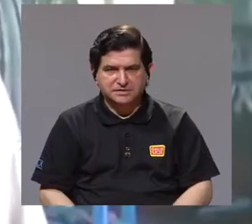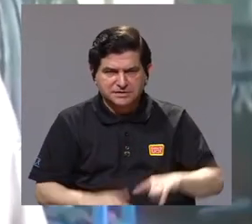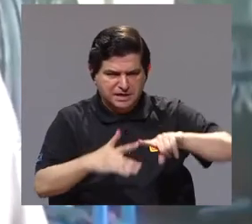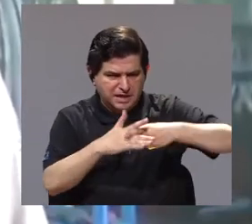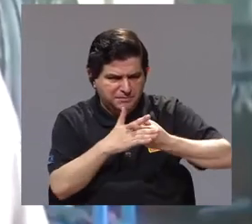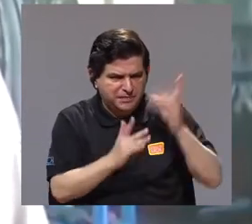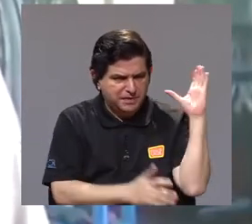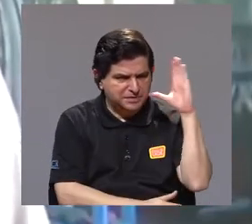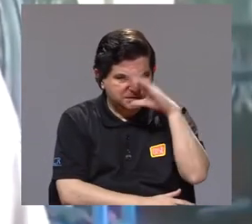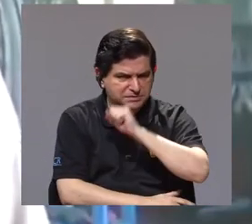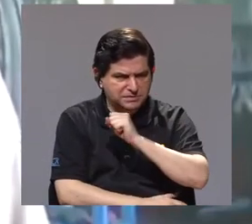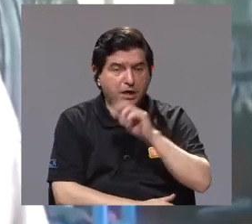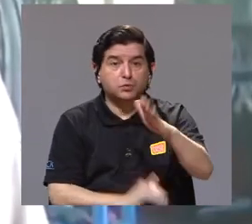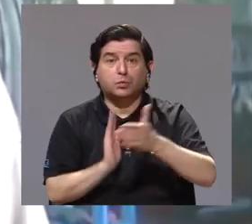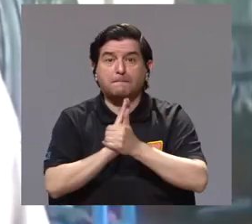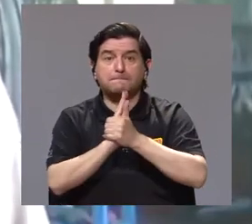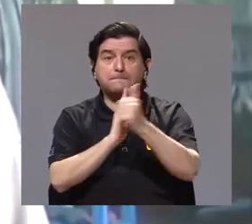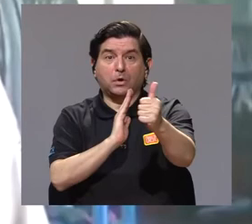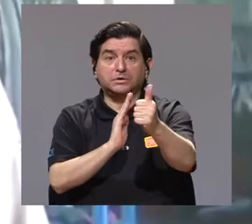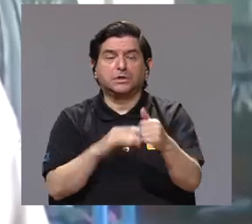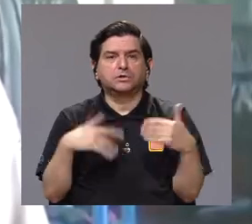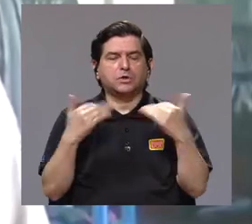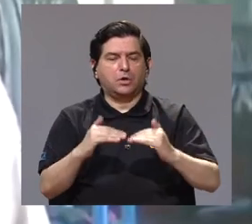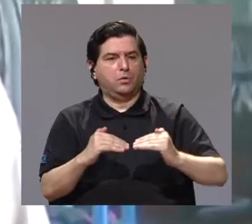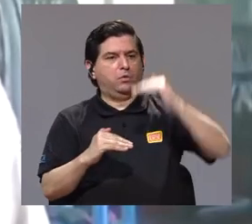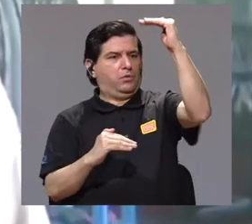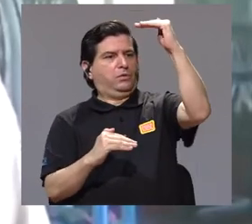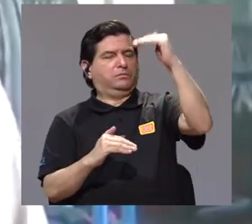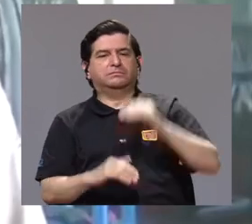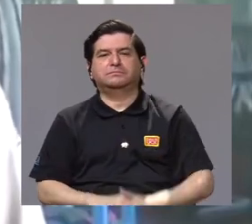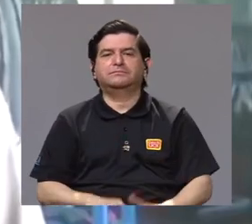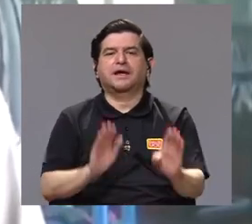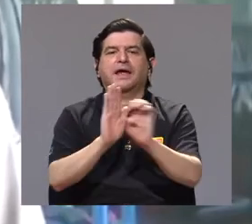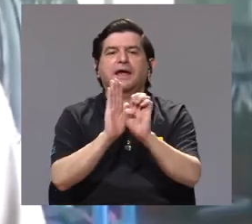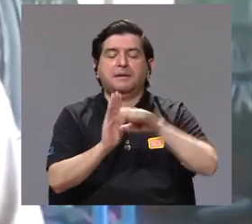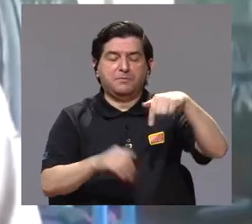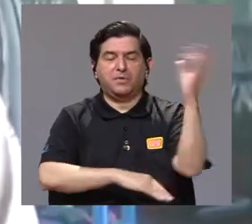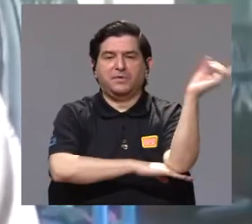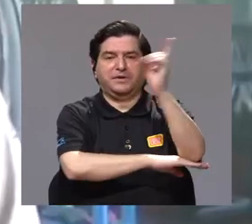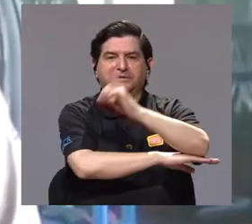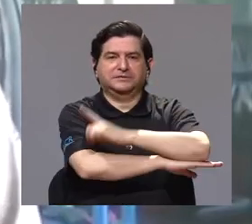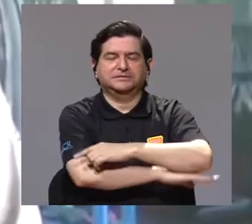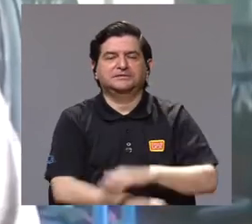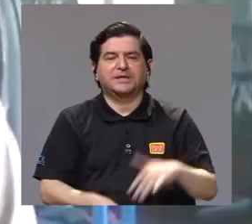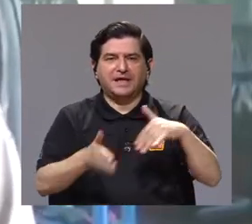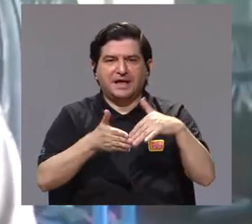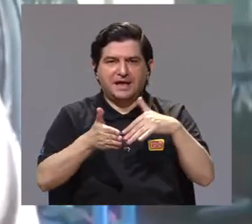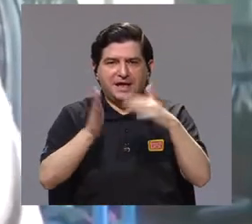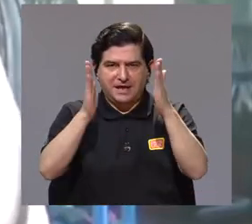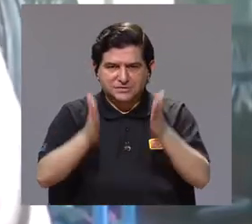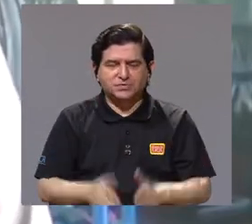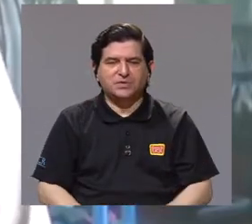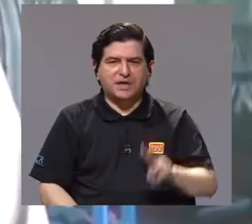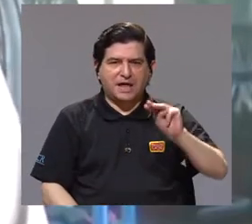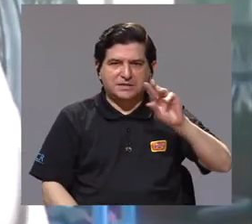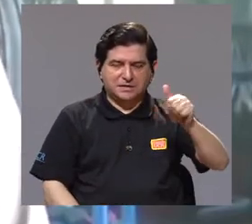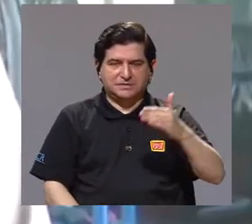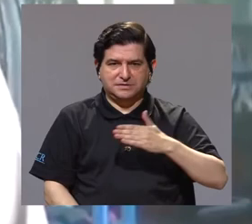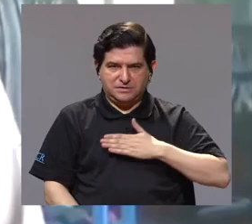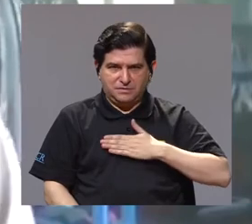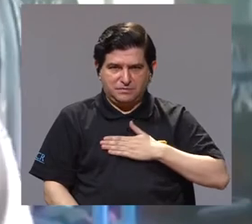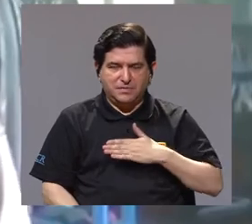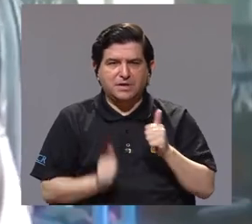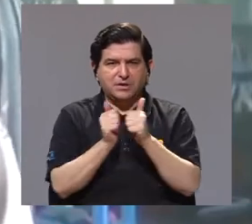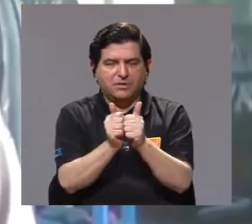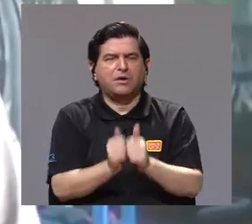vez empiezan a ver que su potencial es muy alto. Y, por ejemplo, hoy en día los estudiantes que han hecho